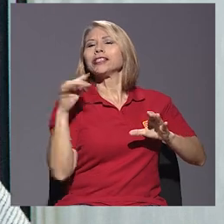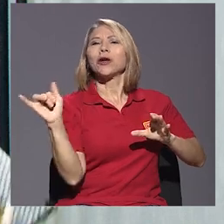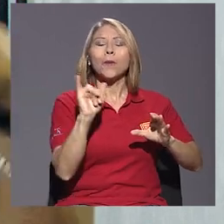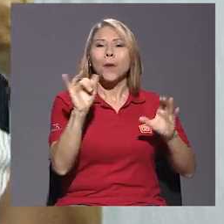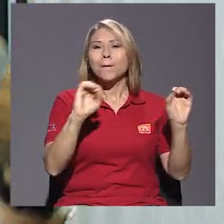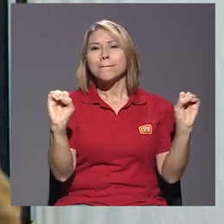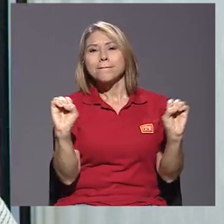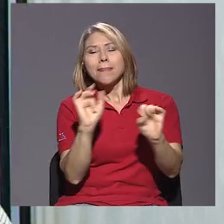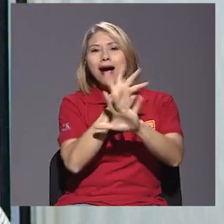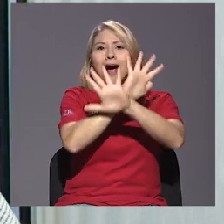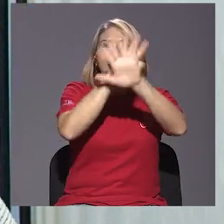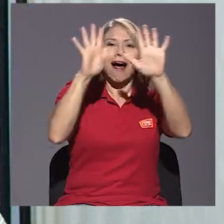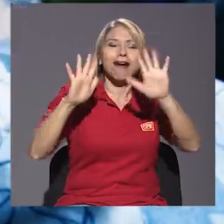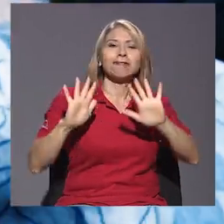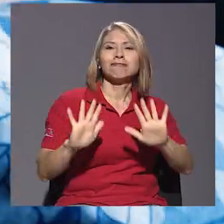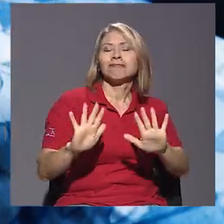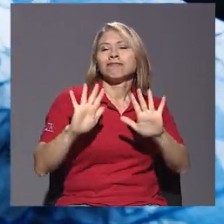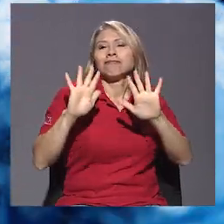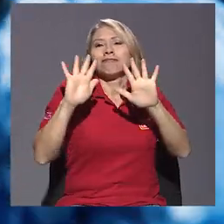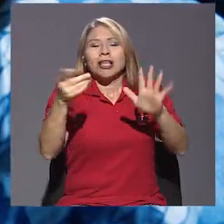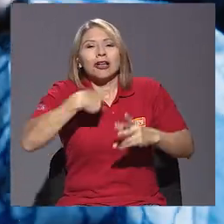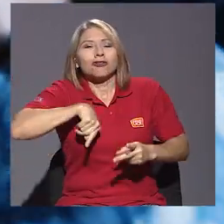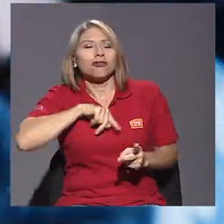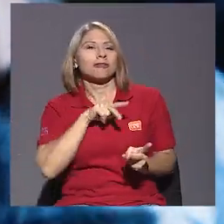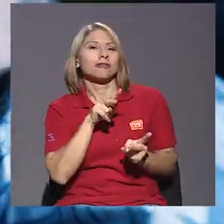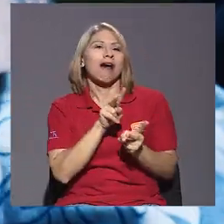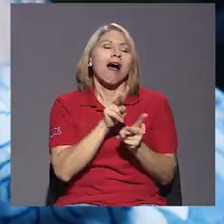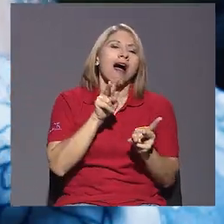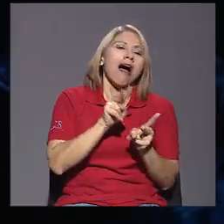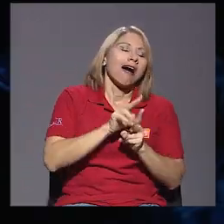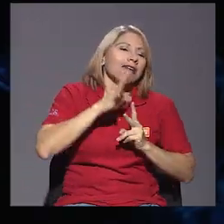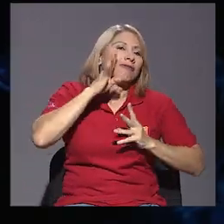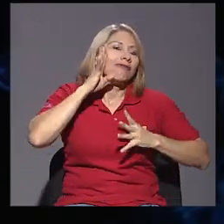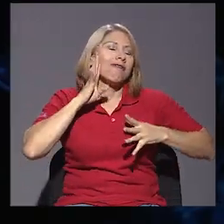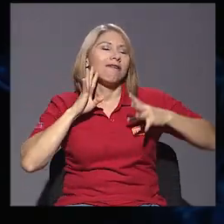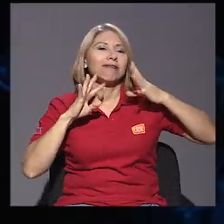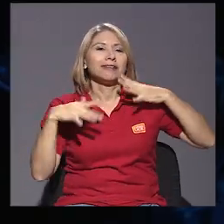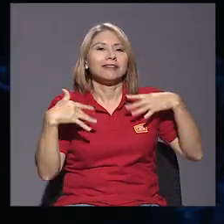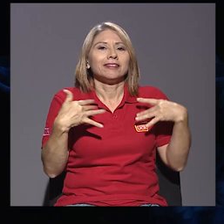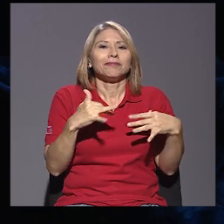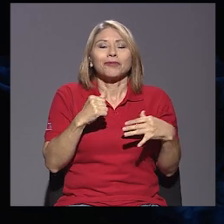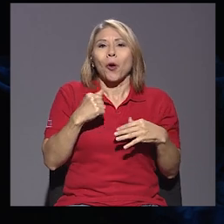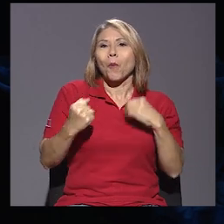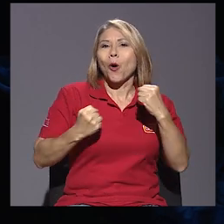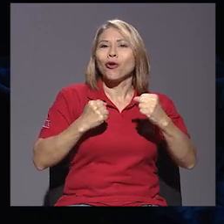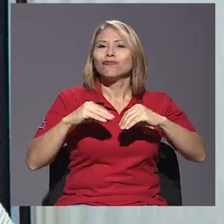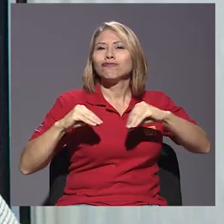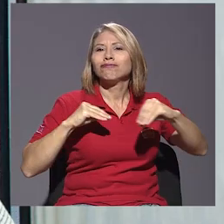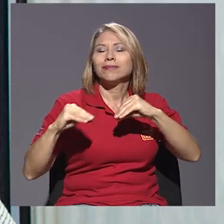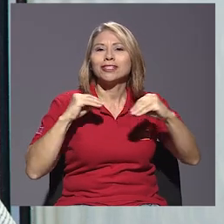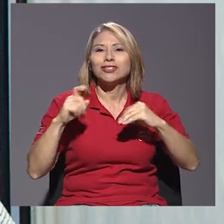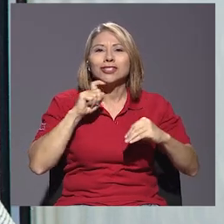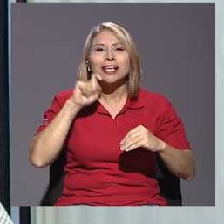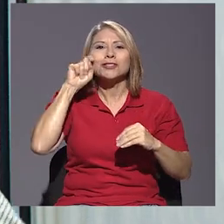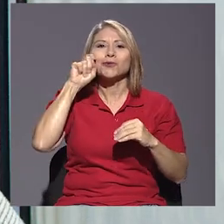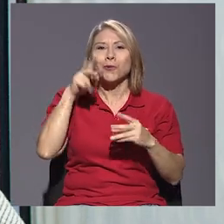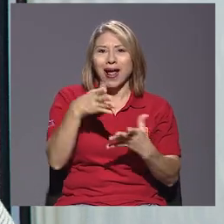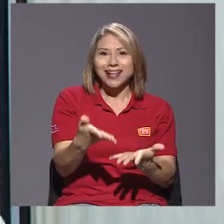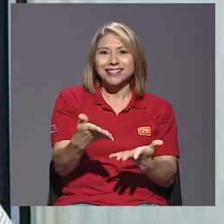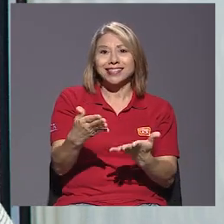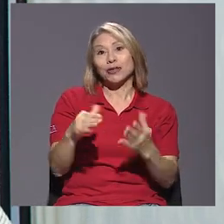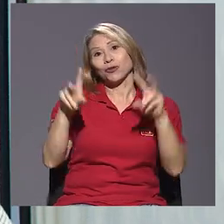maravilloso, espectacular, de agotamientos y de gimnasias sexuales que nos están